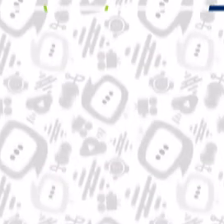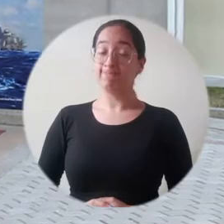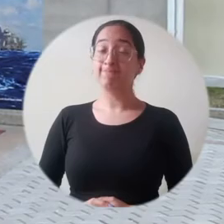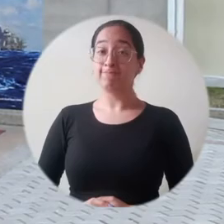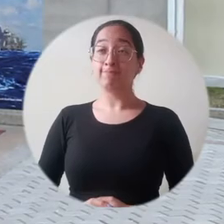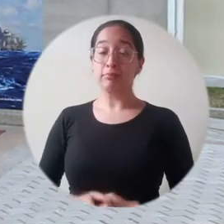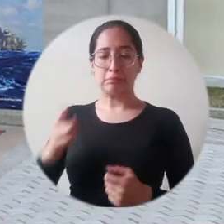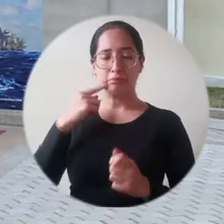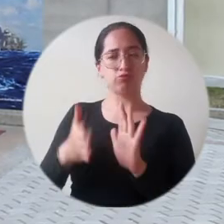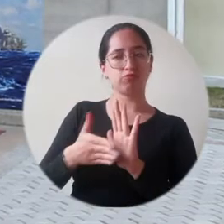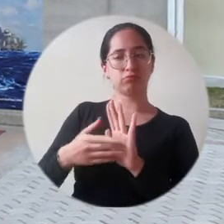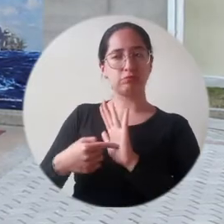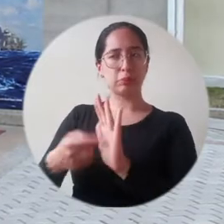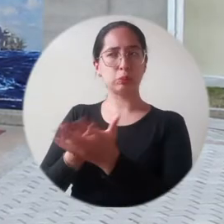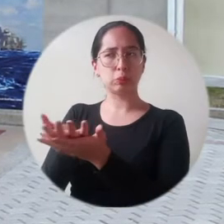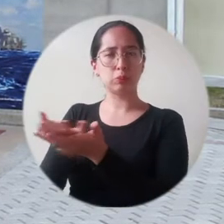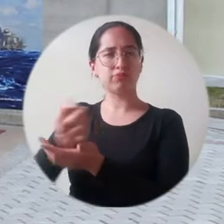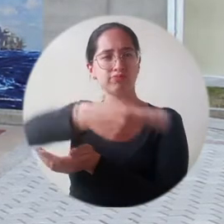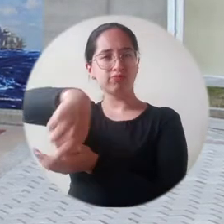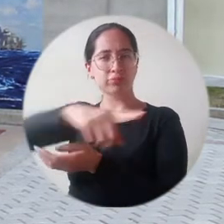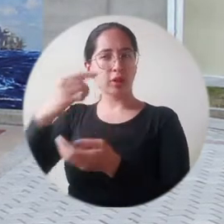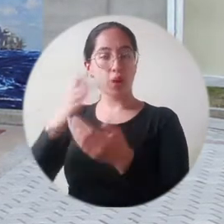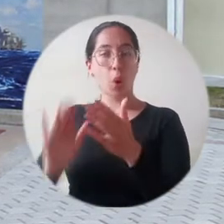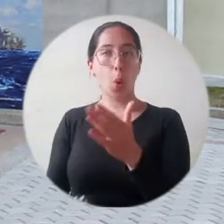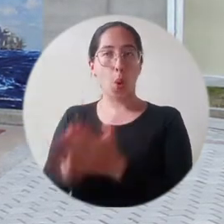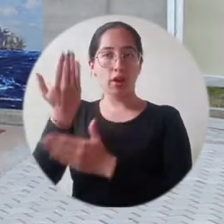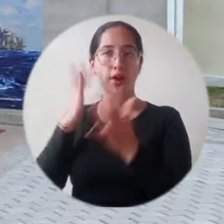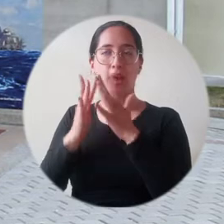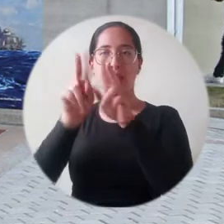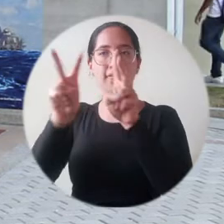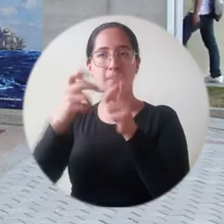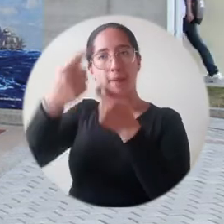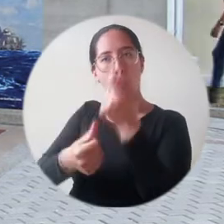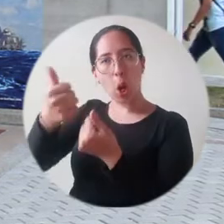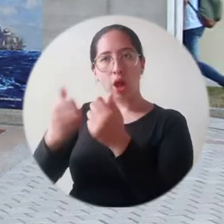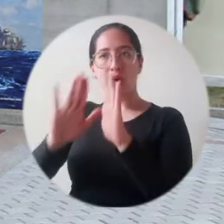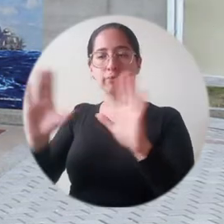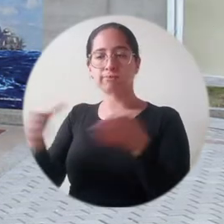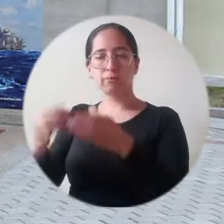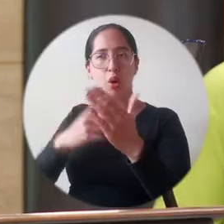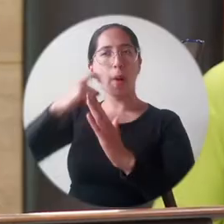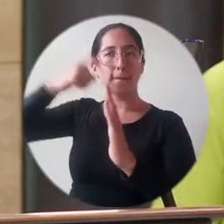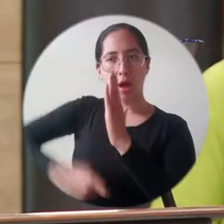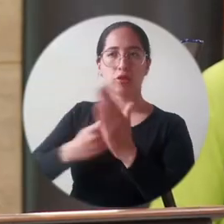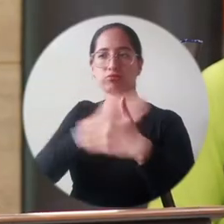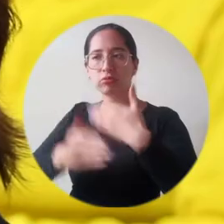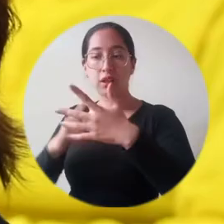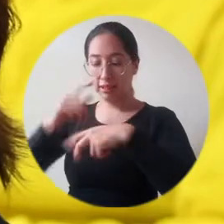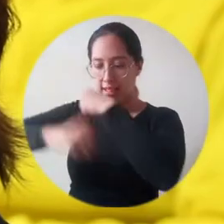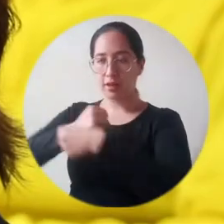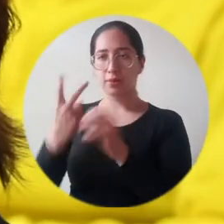Como una oferta a toda esa actualización tributaria que nos trae el 2022, un